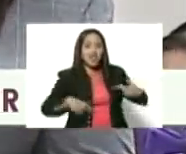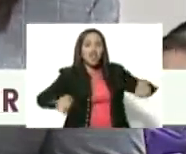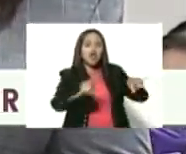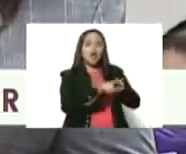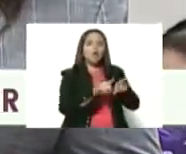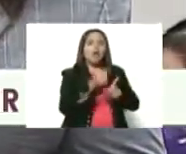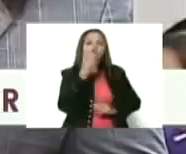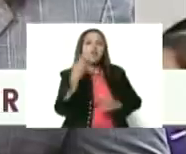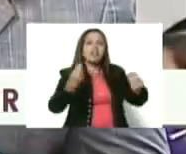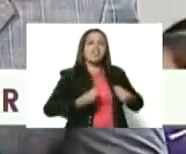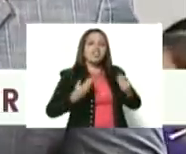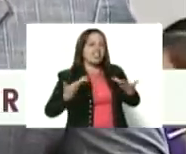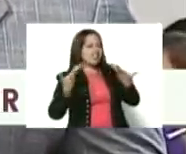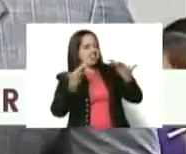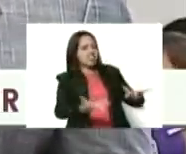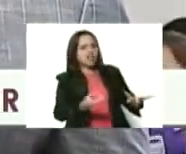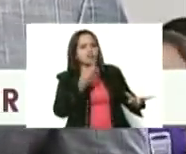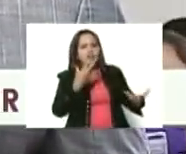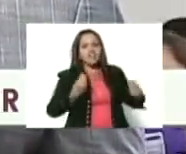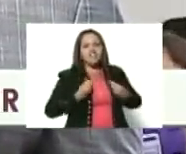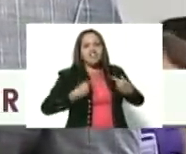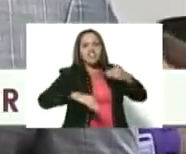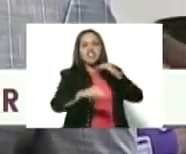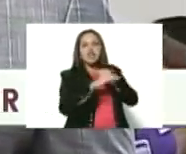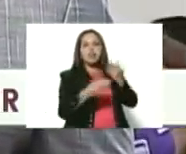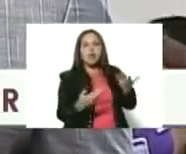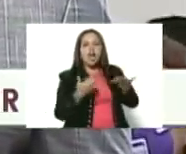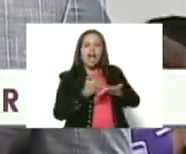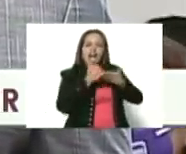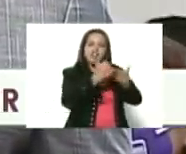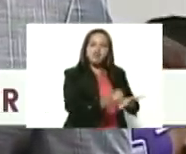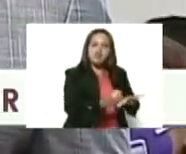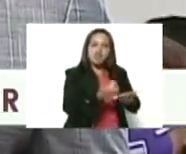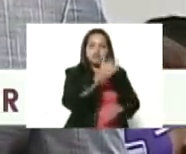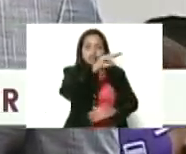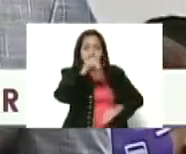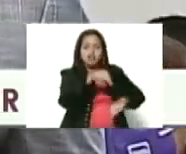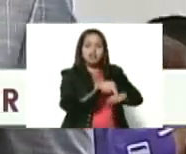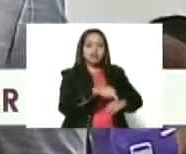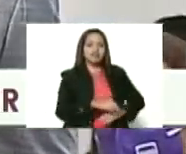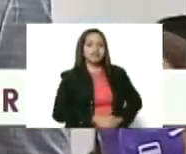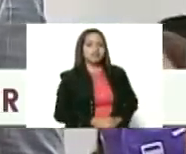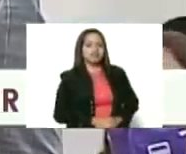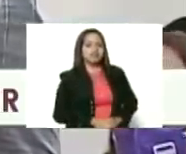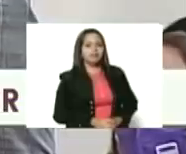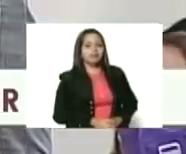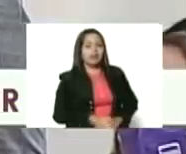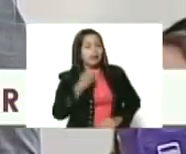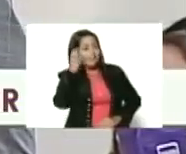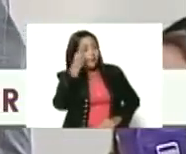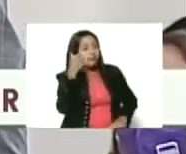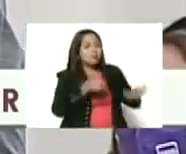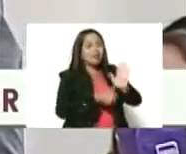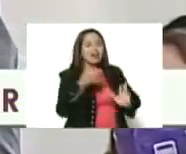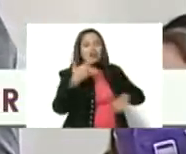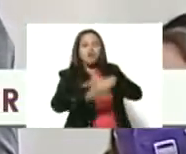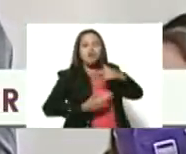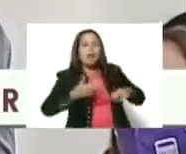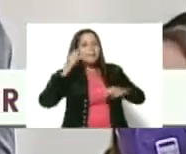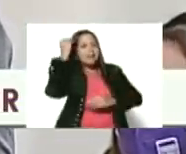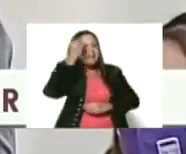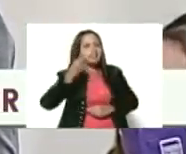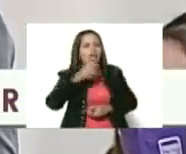vida y dar calidad de vida es riqueza para la nación. Y eso creo que una de las cosas más revolucionarias y